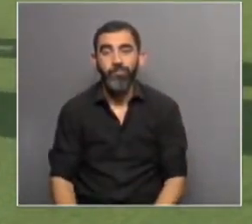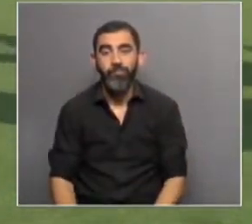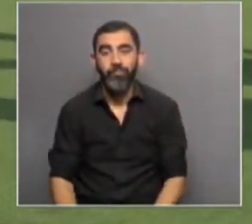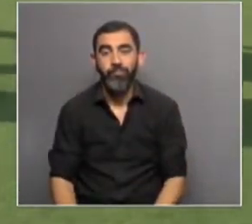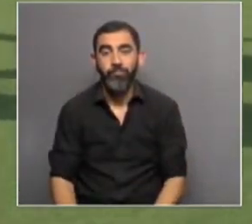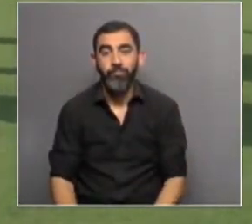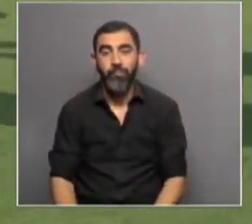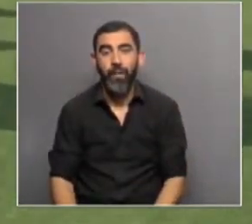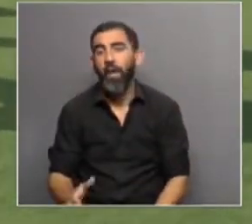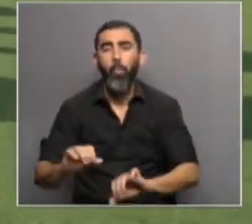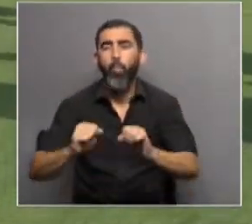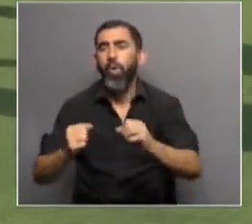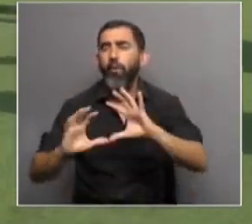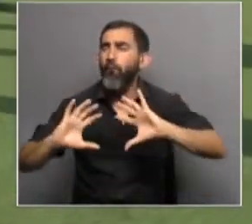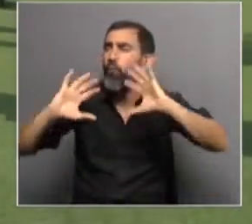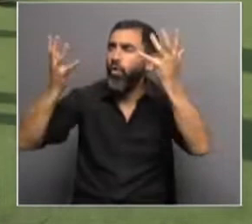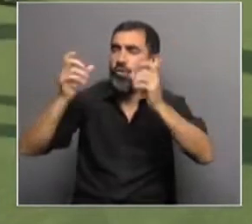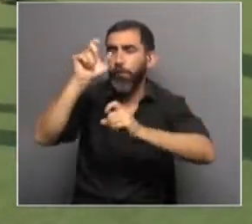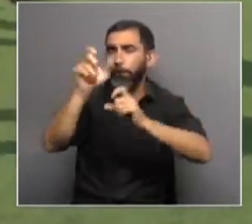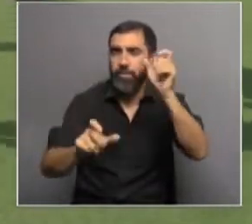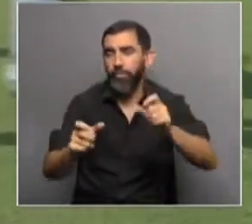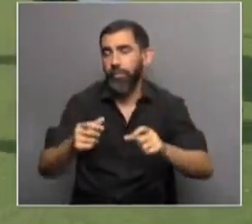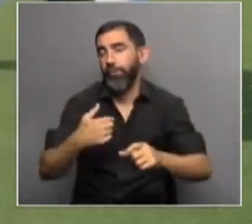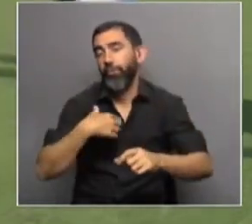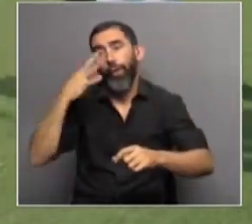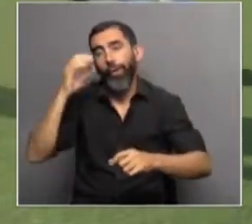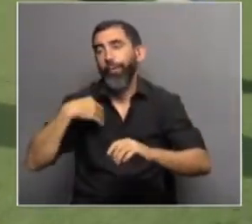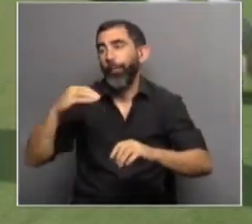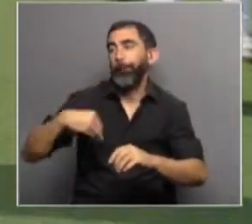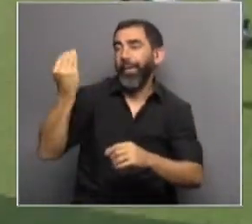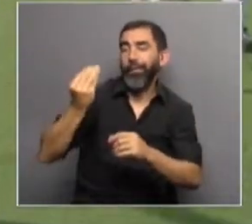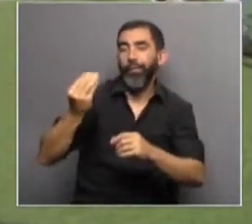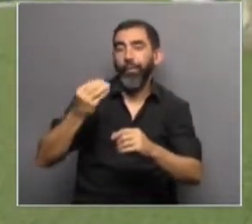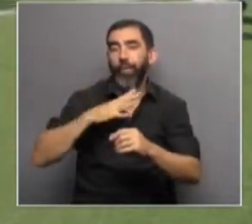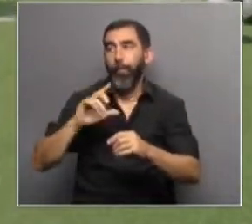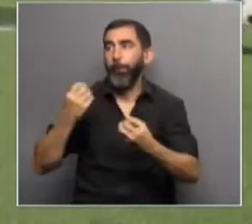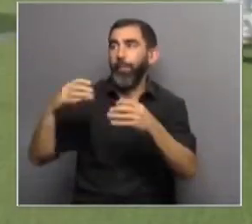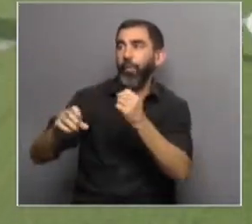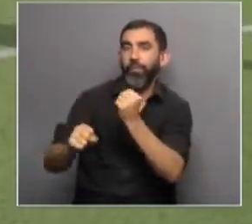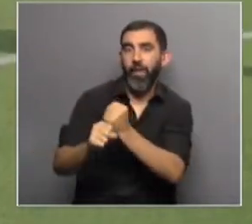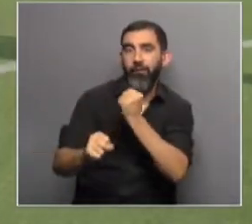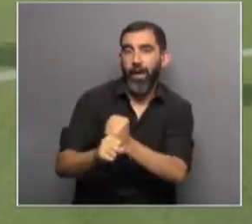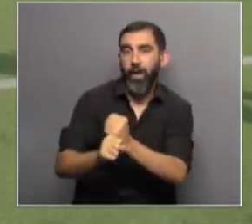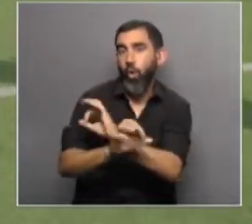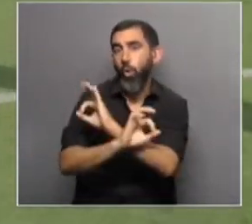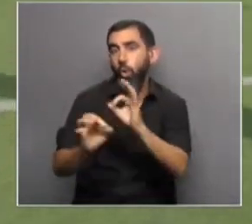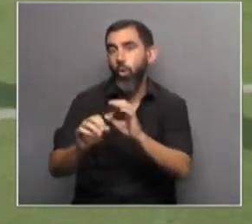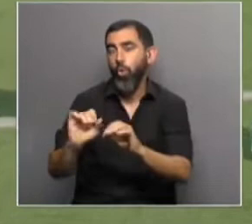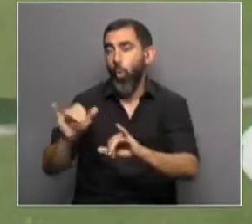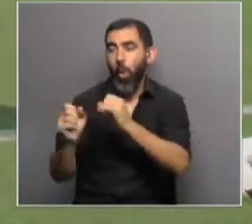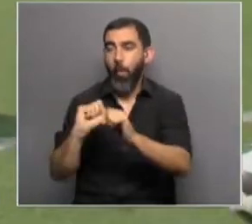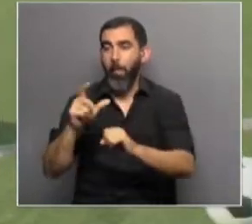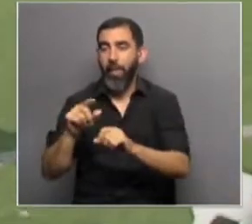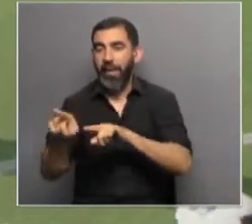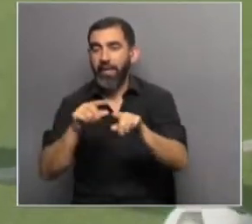¿Qué es lo que puede generar agresividad? Y bueno, que yo crea que si pierdo este partido me puedo quedar sin trabajo, que crea que si yo hago una mala jugada el